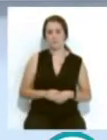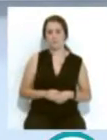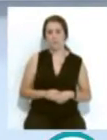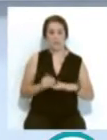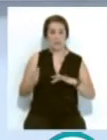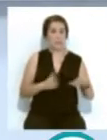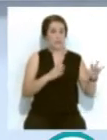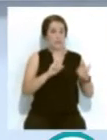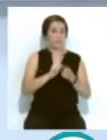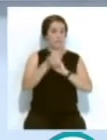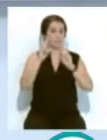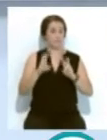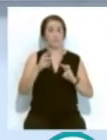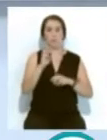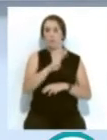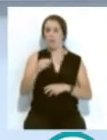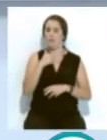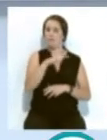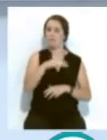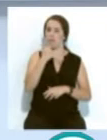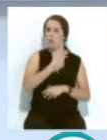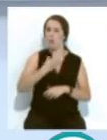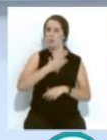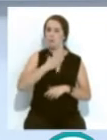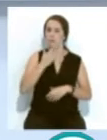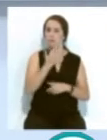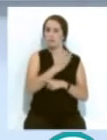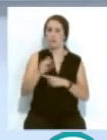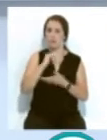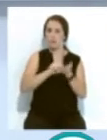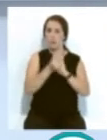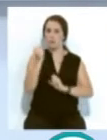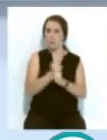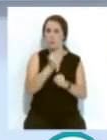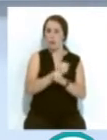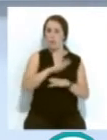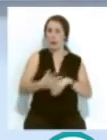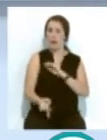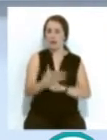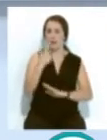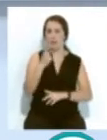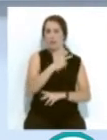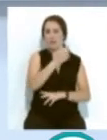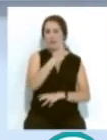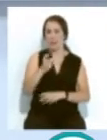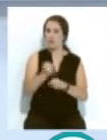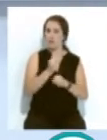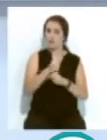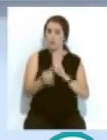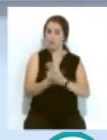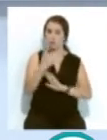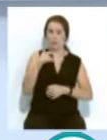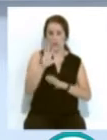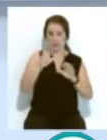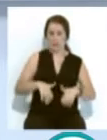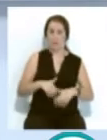Cambiamos de asunto. El PP Municipal ha instado al Ayuntamiento a presentar un proyecto de empleo... ...para la creación de 300 puestos de trabajo en